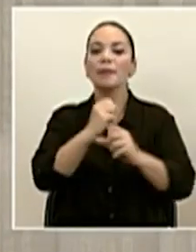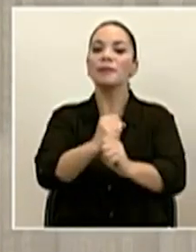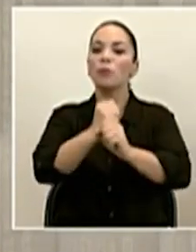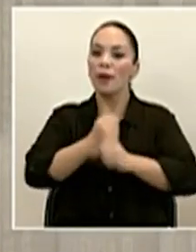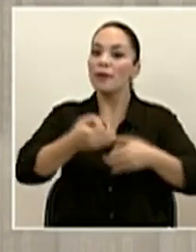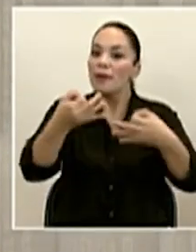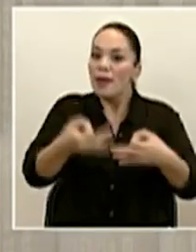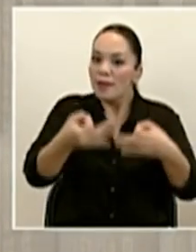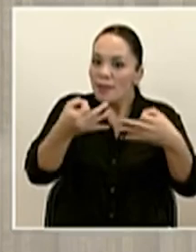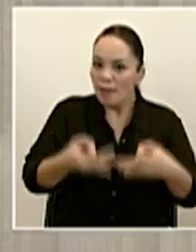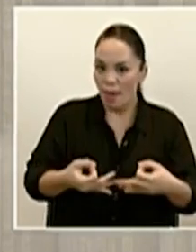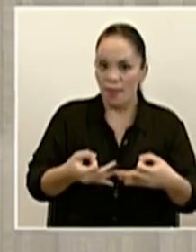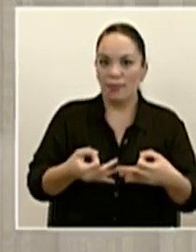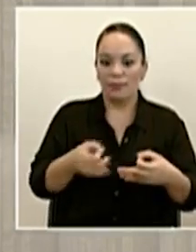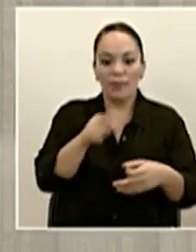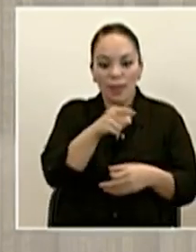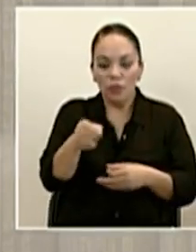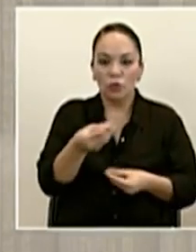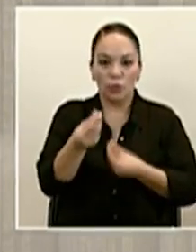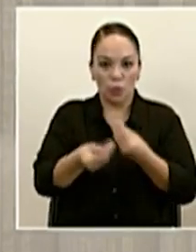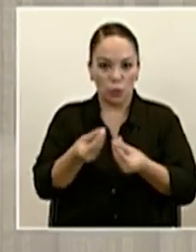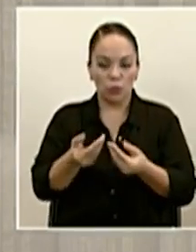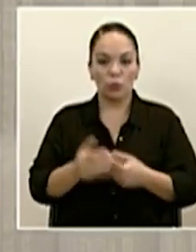calidad en el arribo del producto.